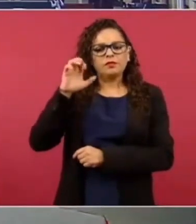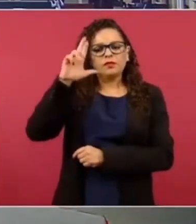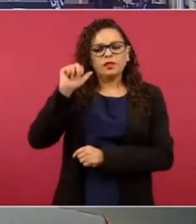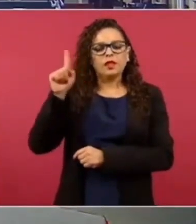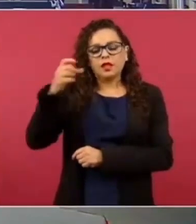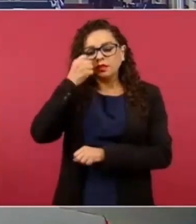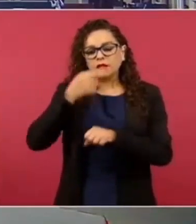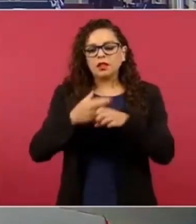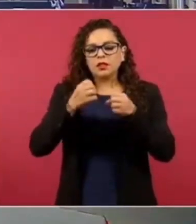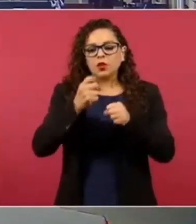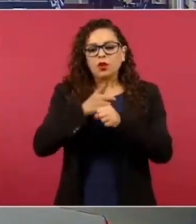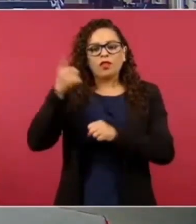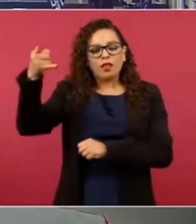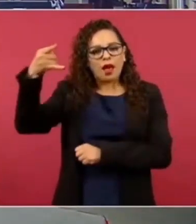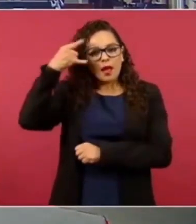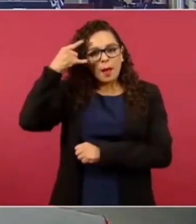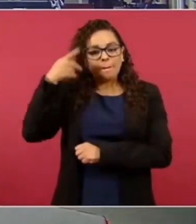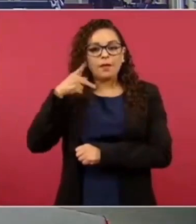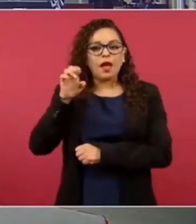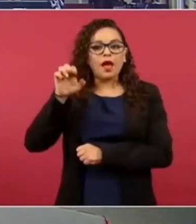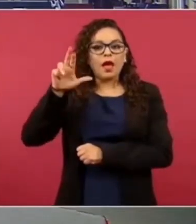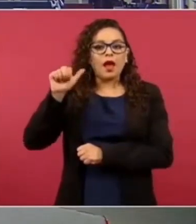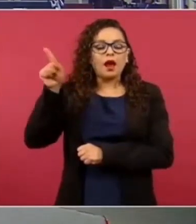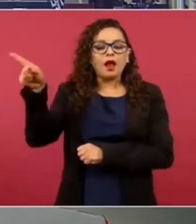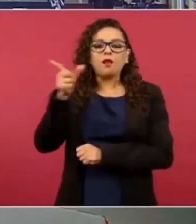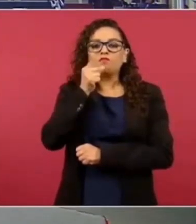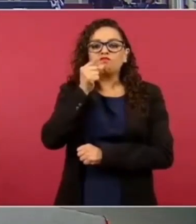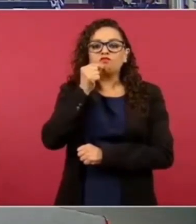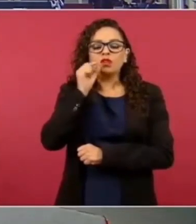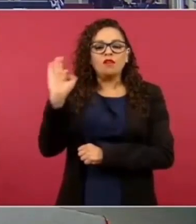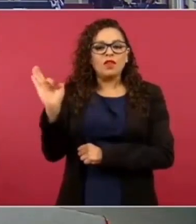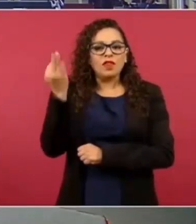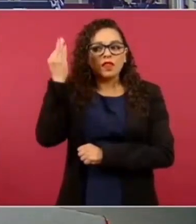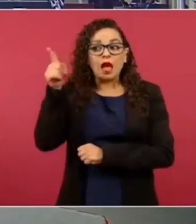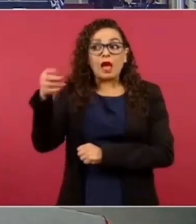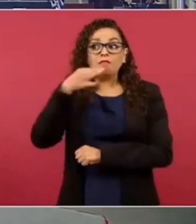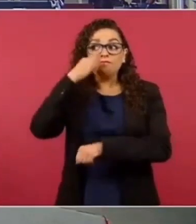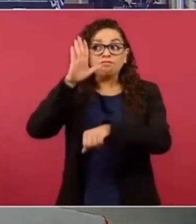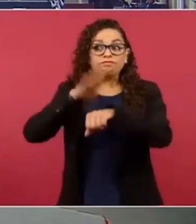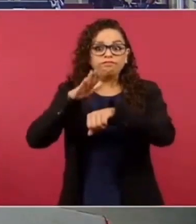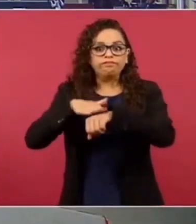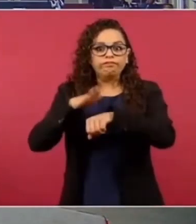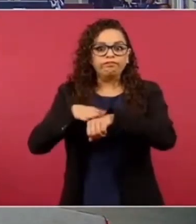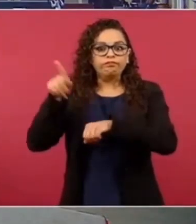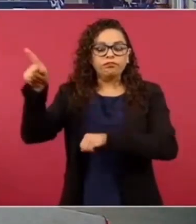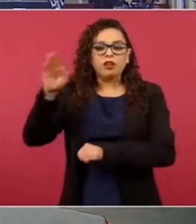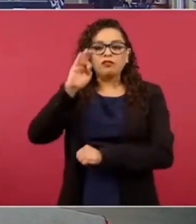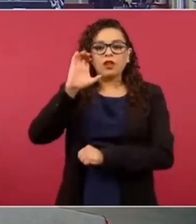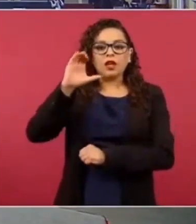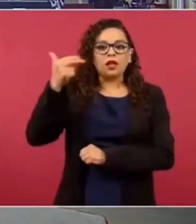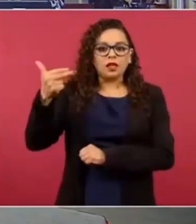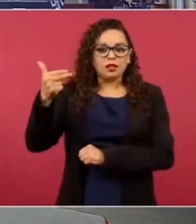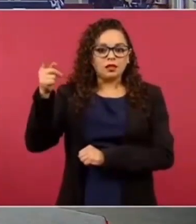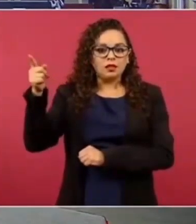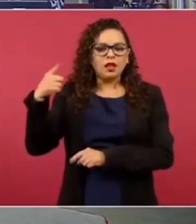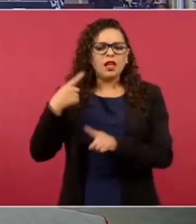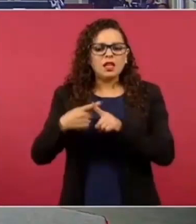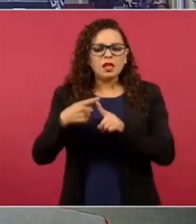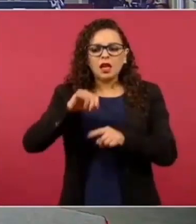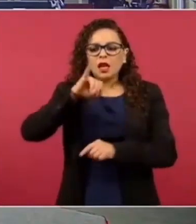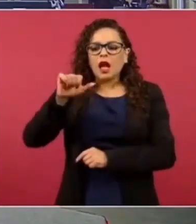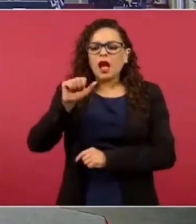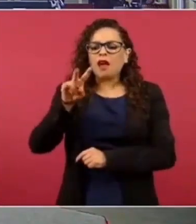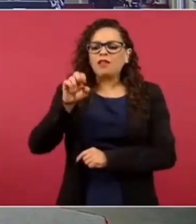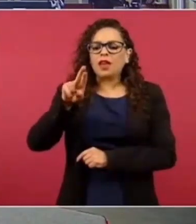Campeche, y pero que era comisario de la Policía Federal, quien fue, quien alertó a Felipe Calderón, Javier Herrera Valles,